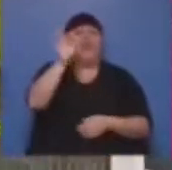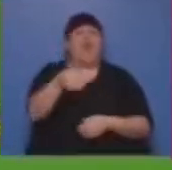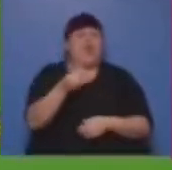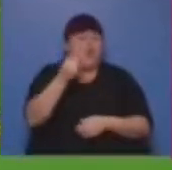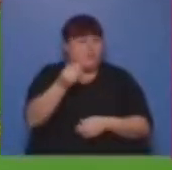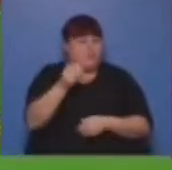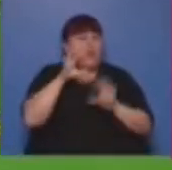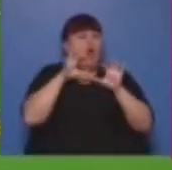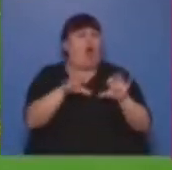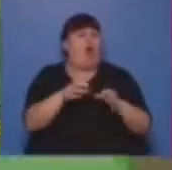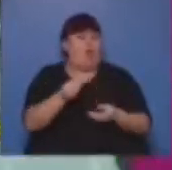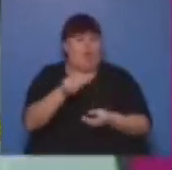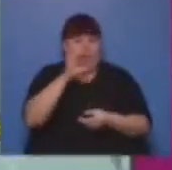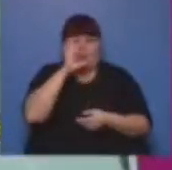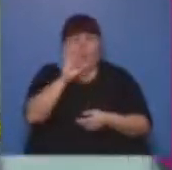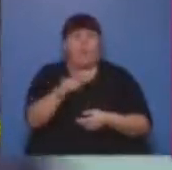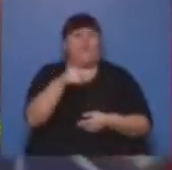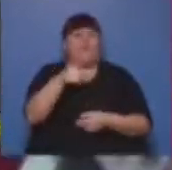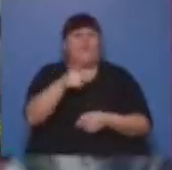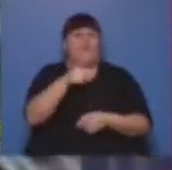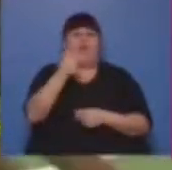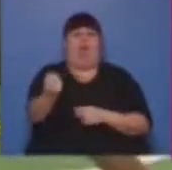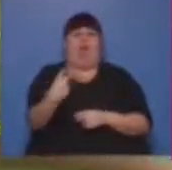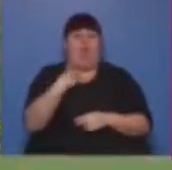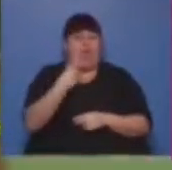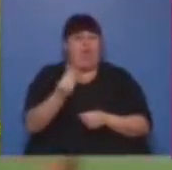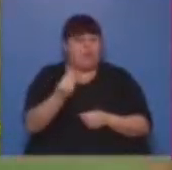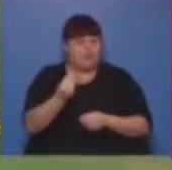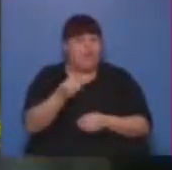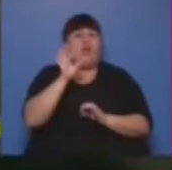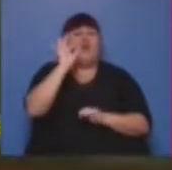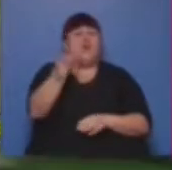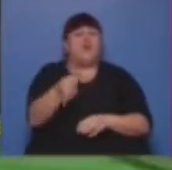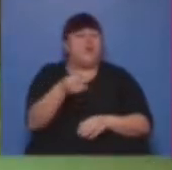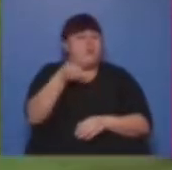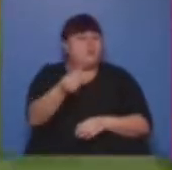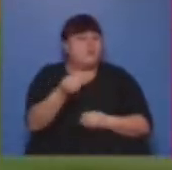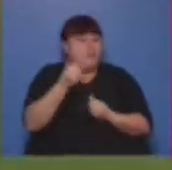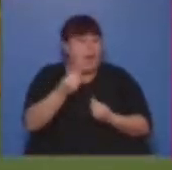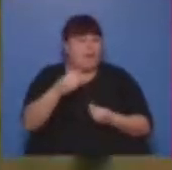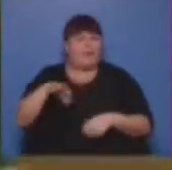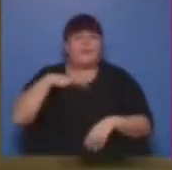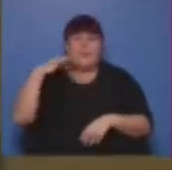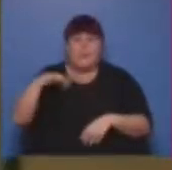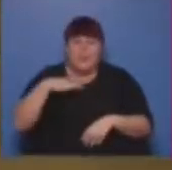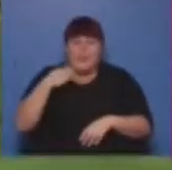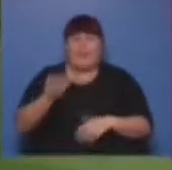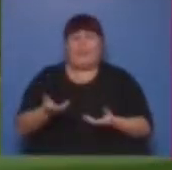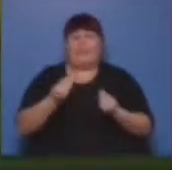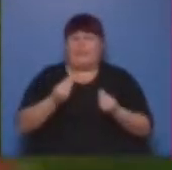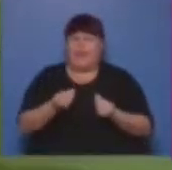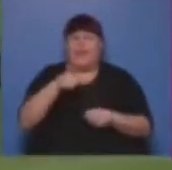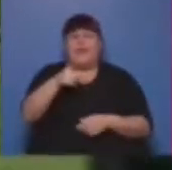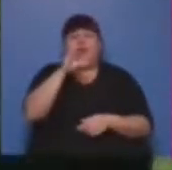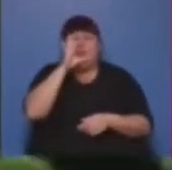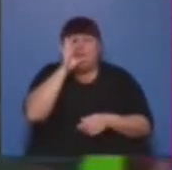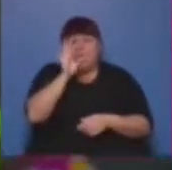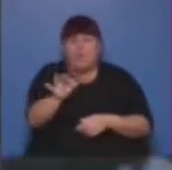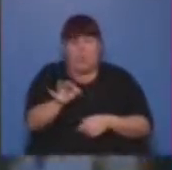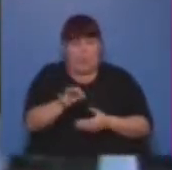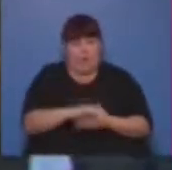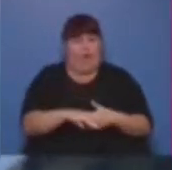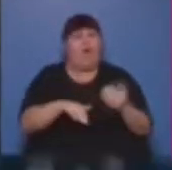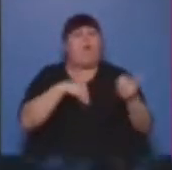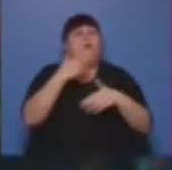lo que es el odio si jamás te hiciste un gol en contra? ¿Cómo vas a saber lo que es la vida, hijo mío, si nunca jamás